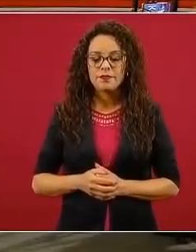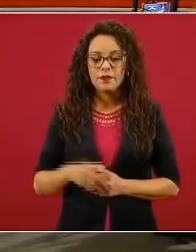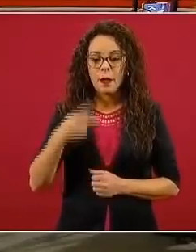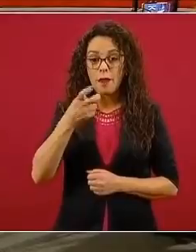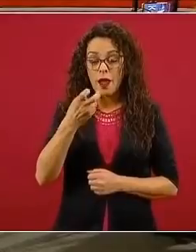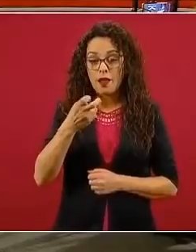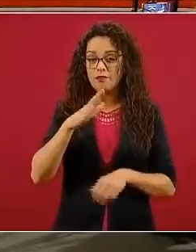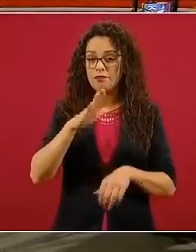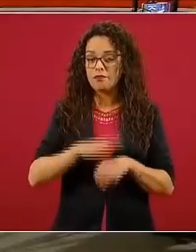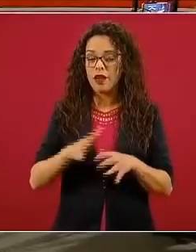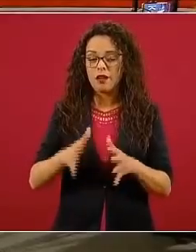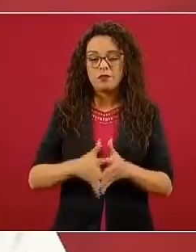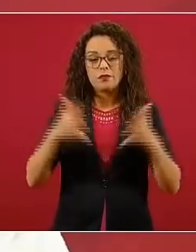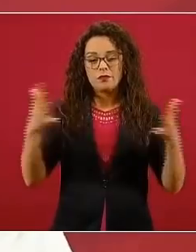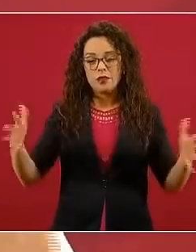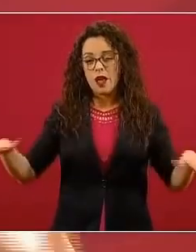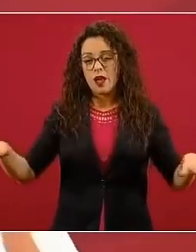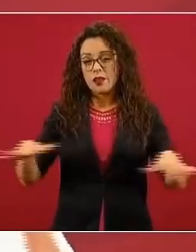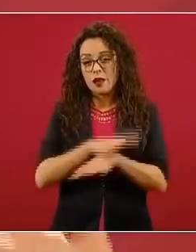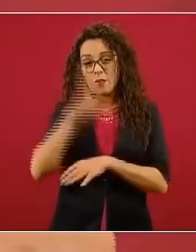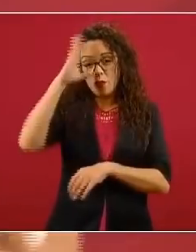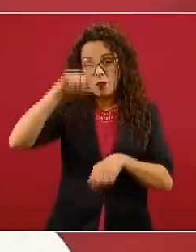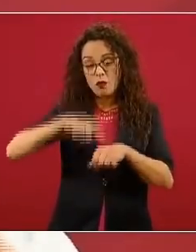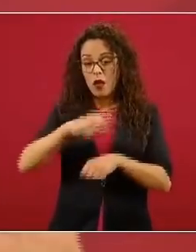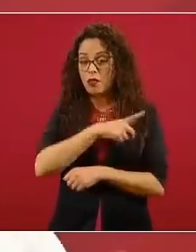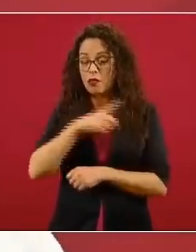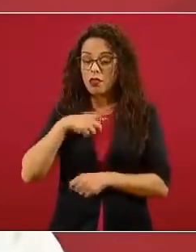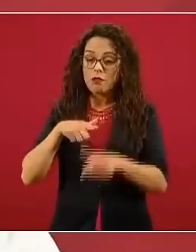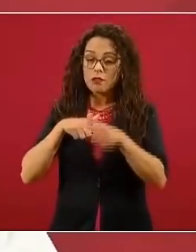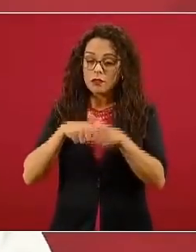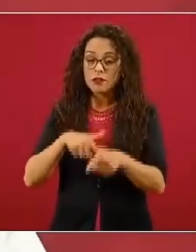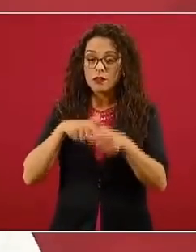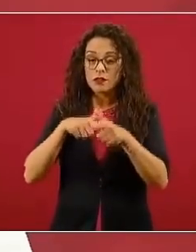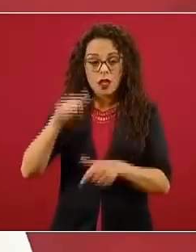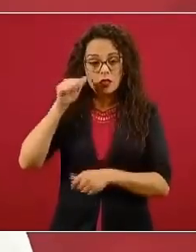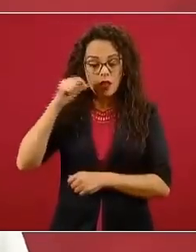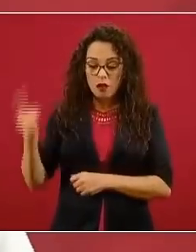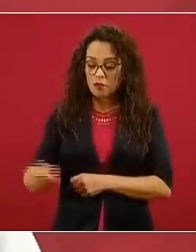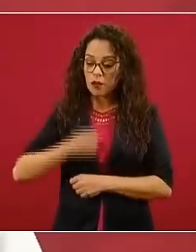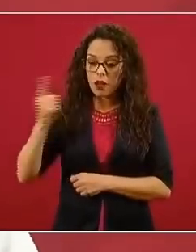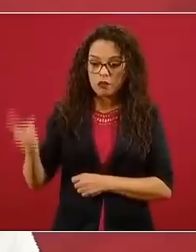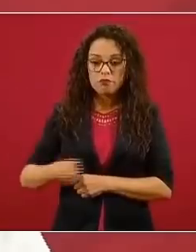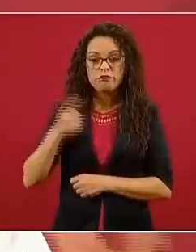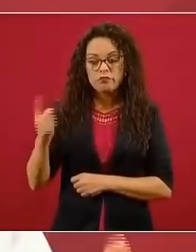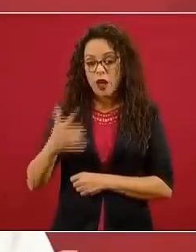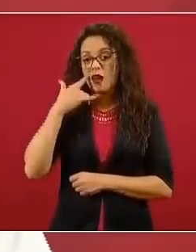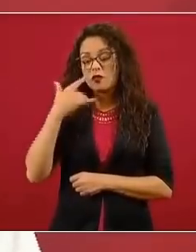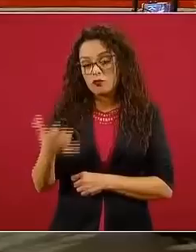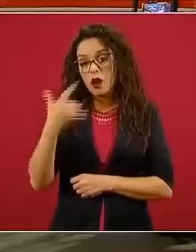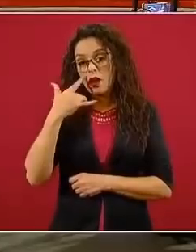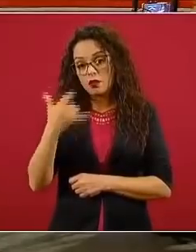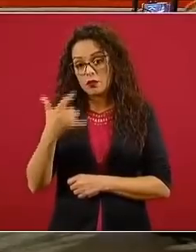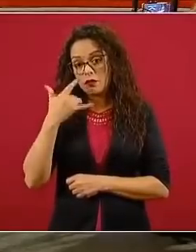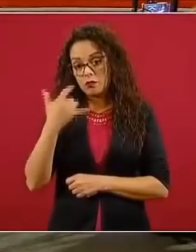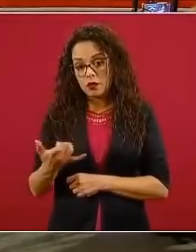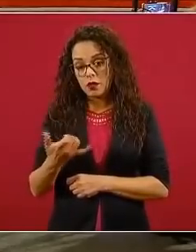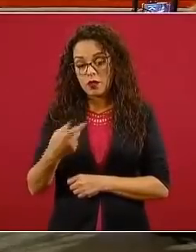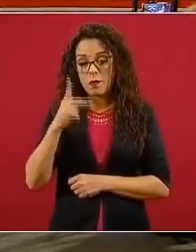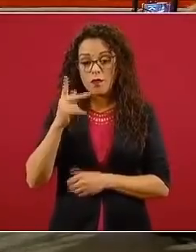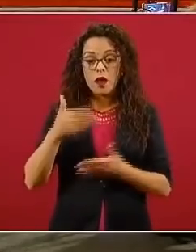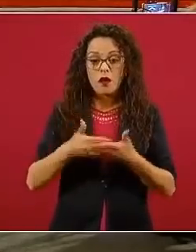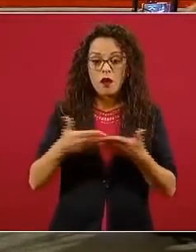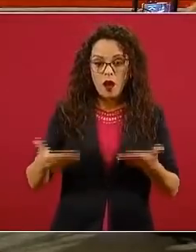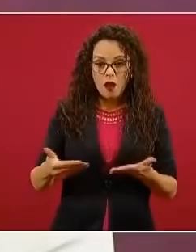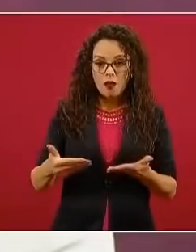es más amplio, este cambio cultural debe permanecer y debe hacer un esfuerzo continuo, y es un universo más amplio. Hoy, como